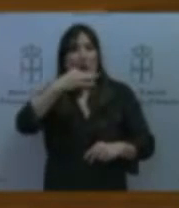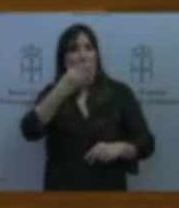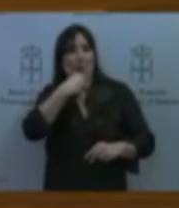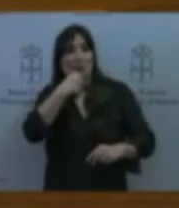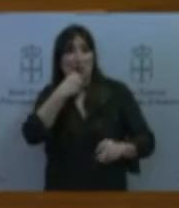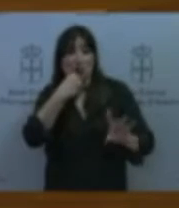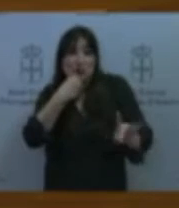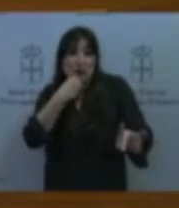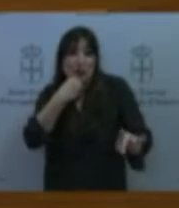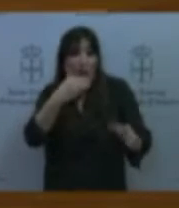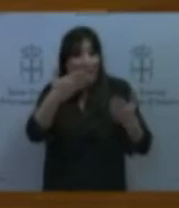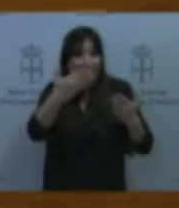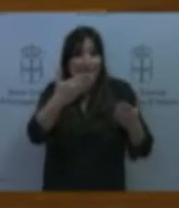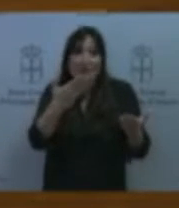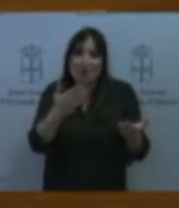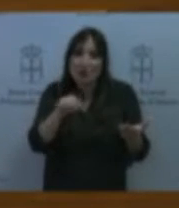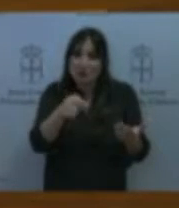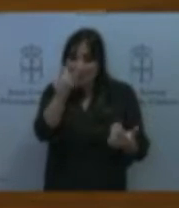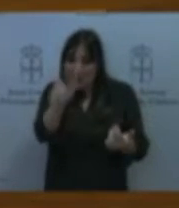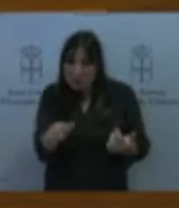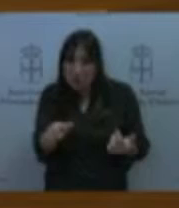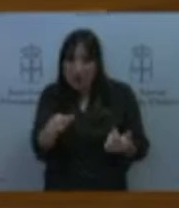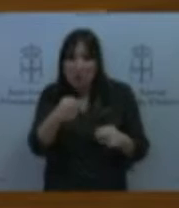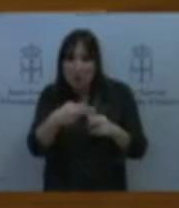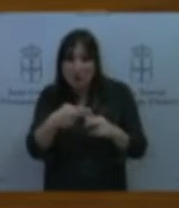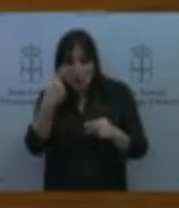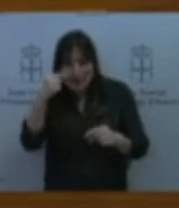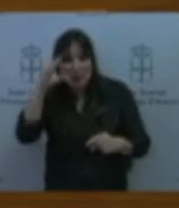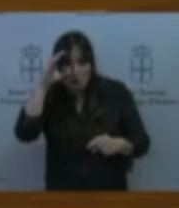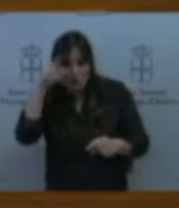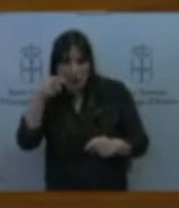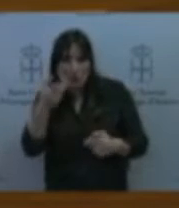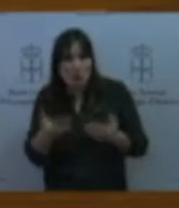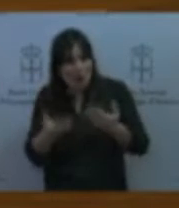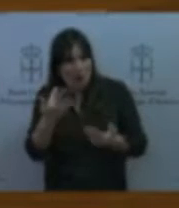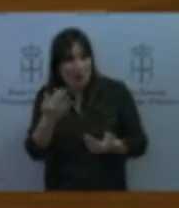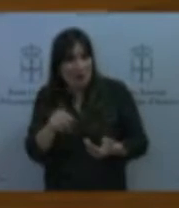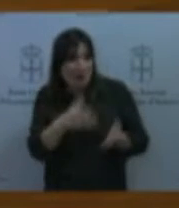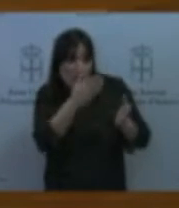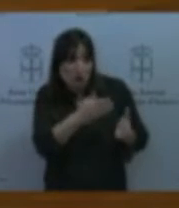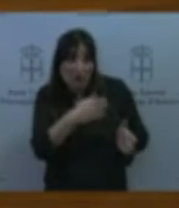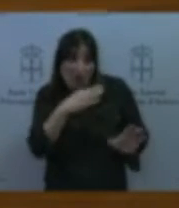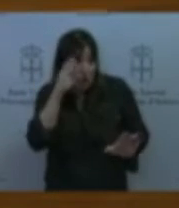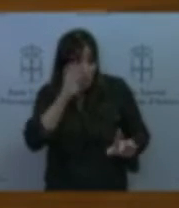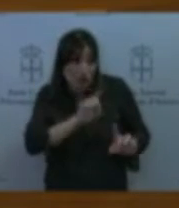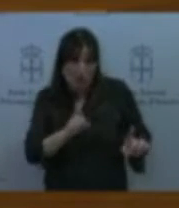que sabe escuchar y usted ha demostrado que no es de esa clase en esta parte al menos porque yo le he hablado de una cosa